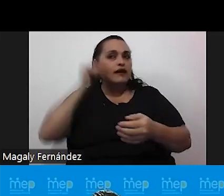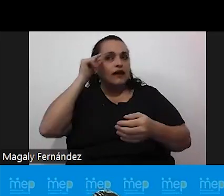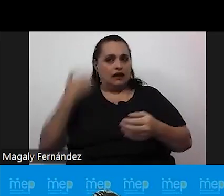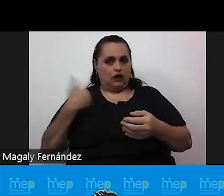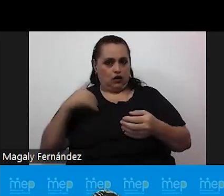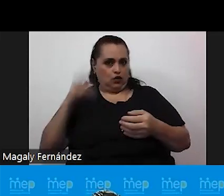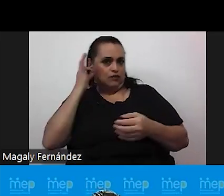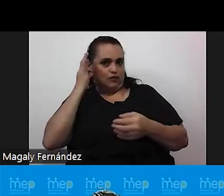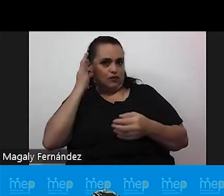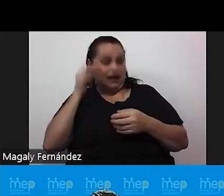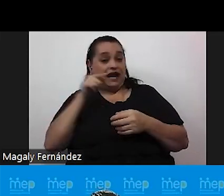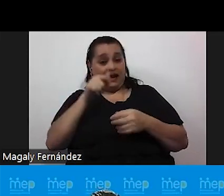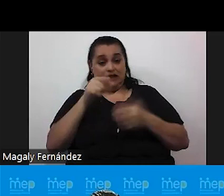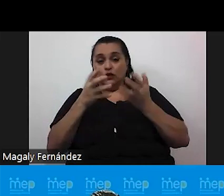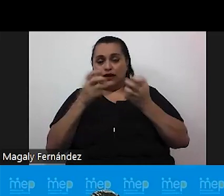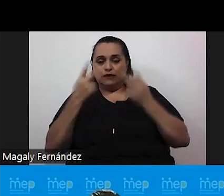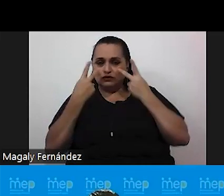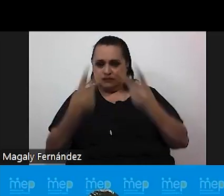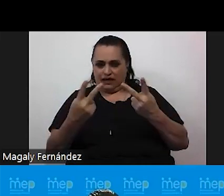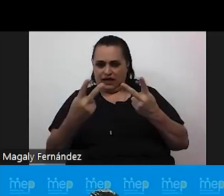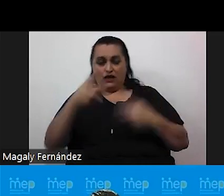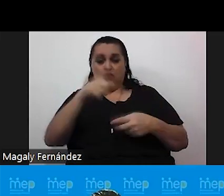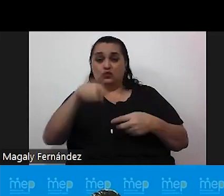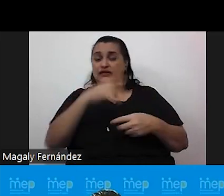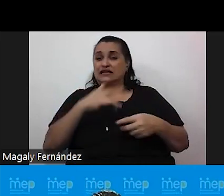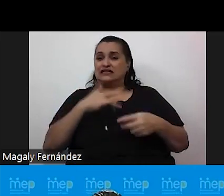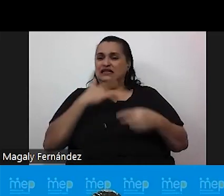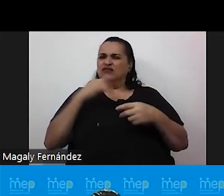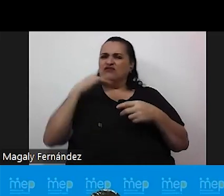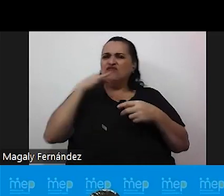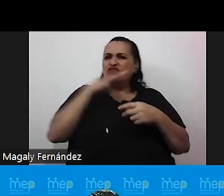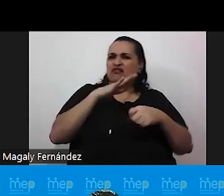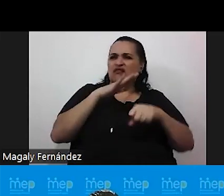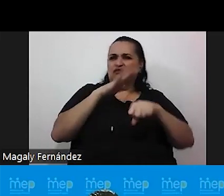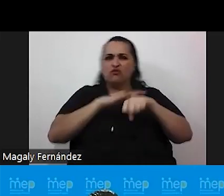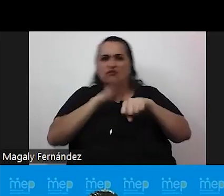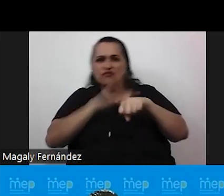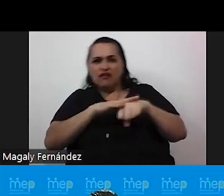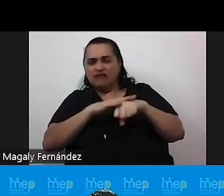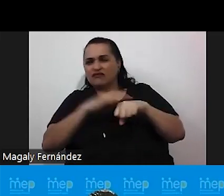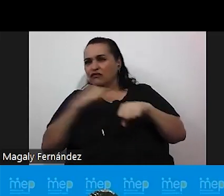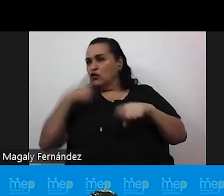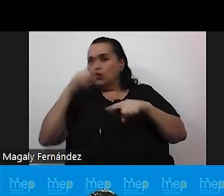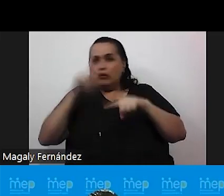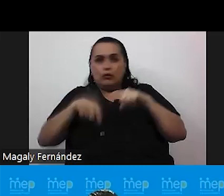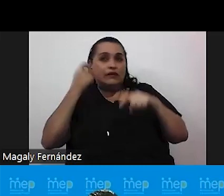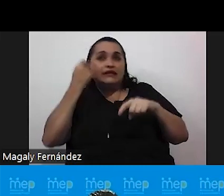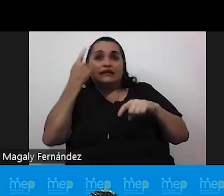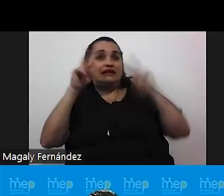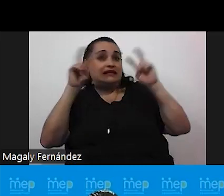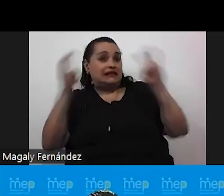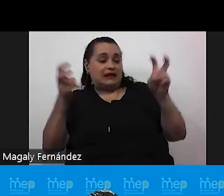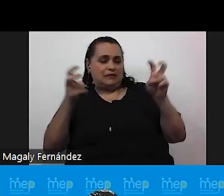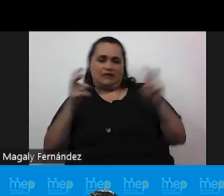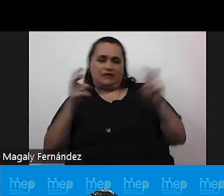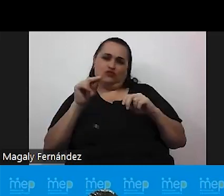queremos ver en este momento. Entonces, no nos sintamos extraños, culpables de no poder comprender estos temas, porque